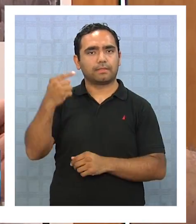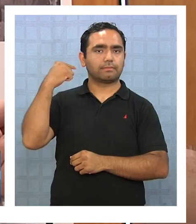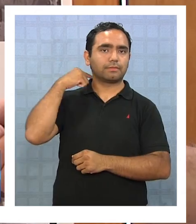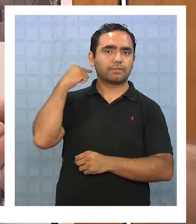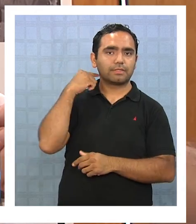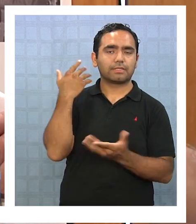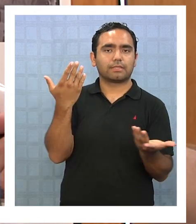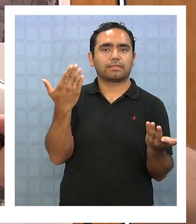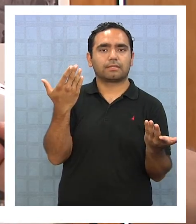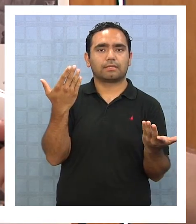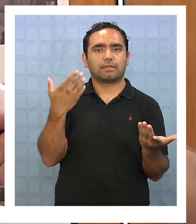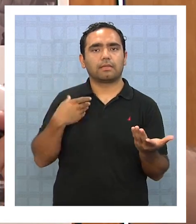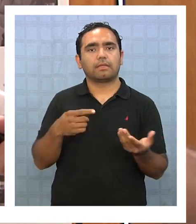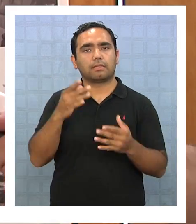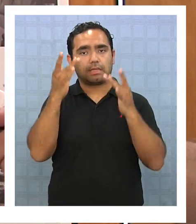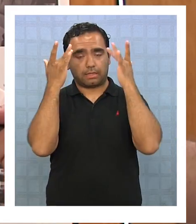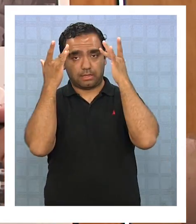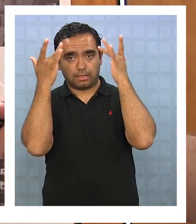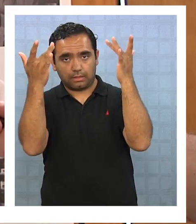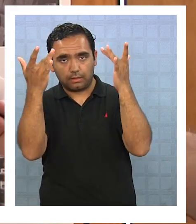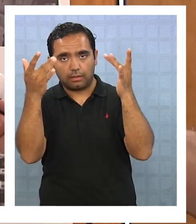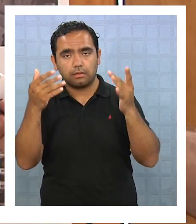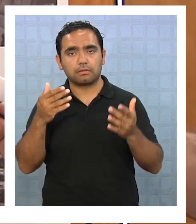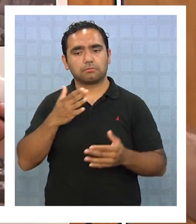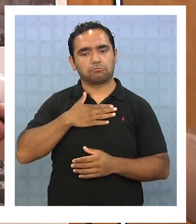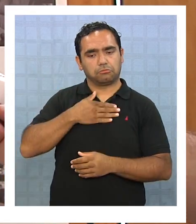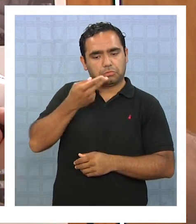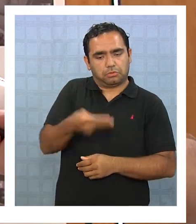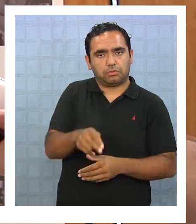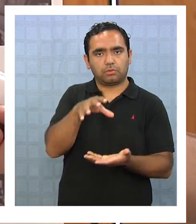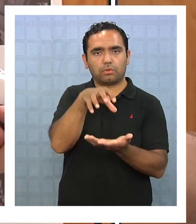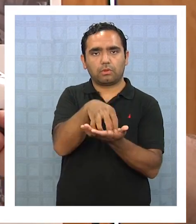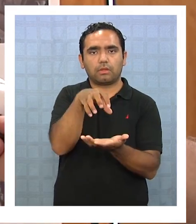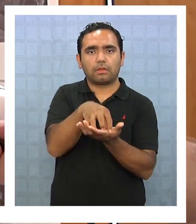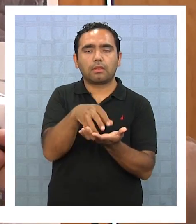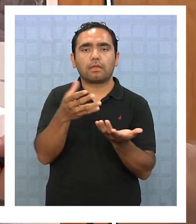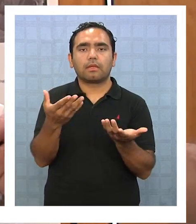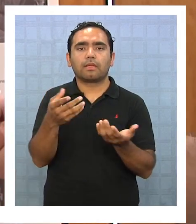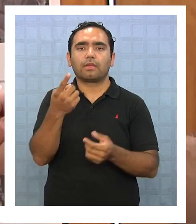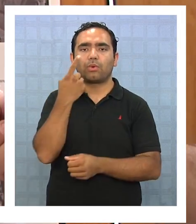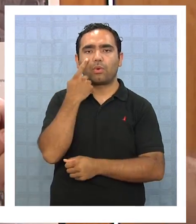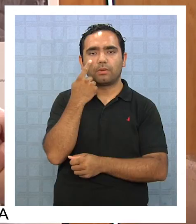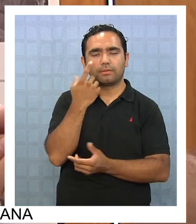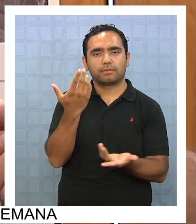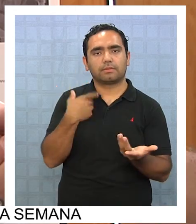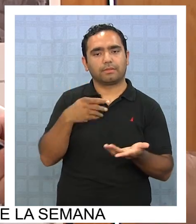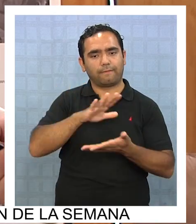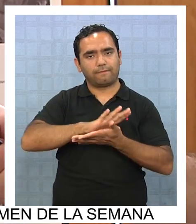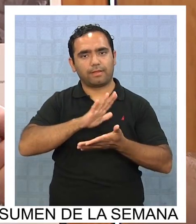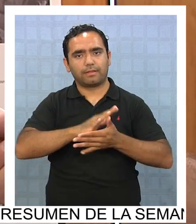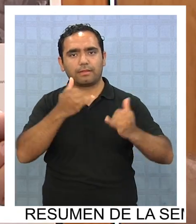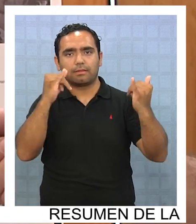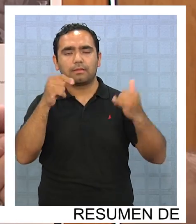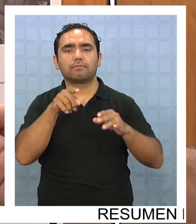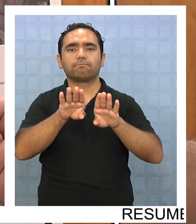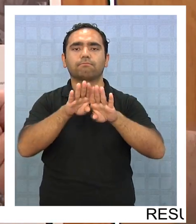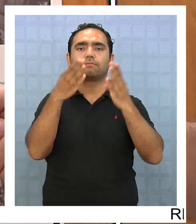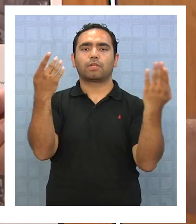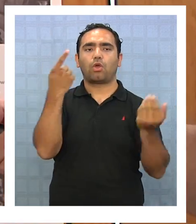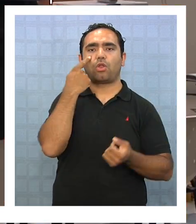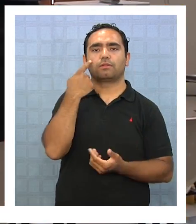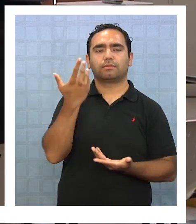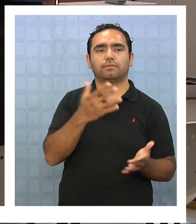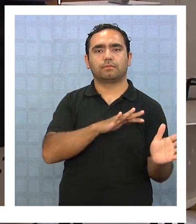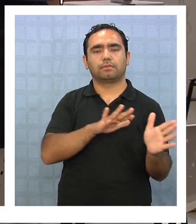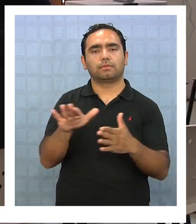ciudadano, por decirlo, de una manera inteligente que se apropie de su ciudad, pero para apropiarse tiene que tener conocimiento y este festival justamente abre esta plataforma de